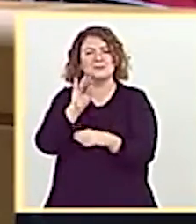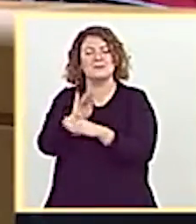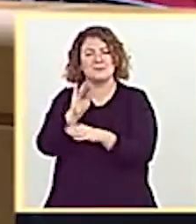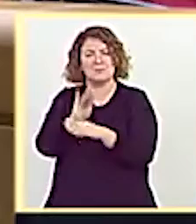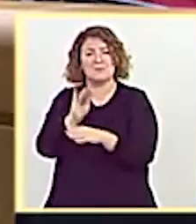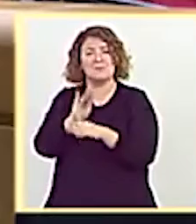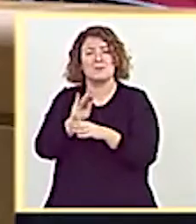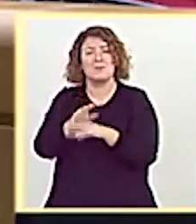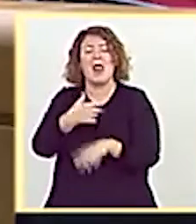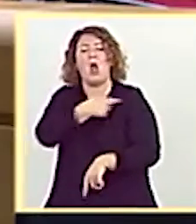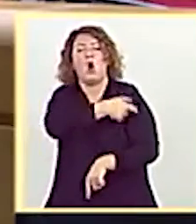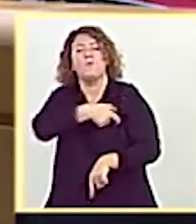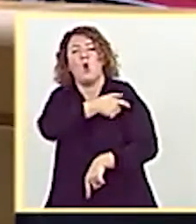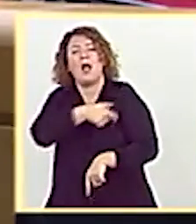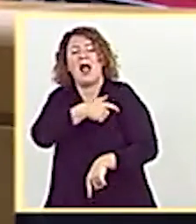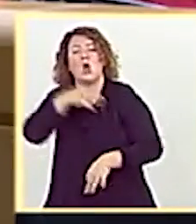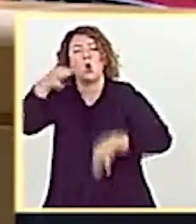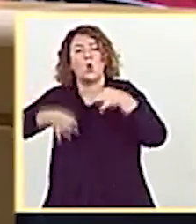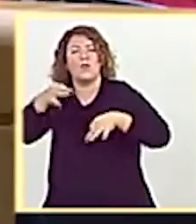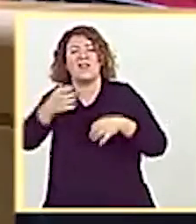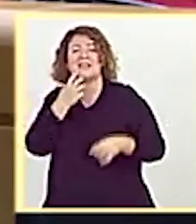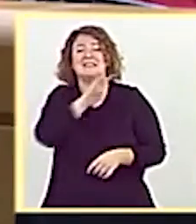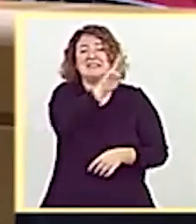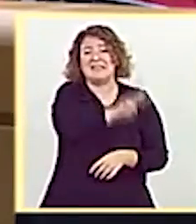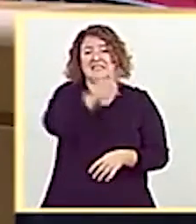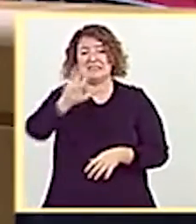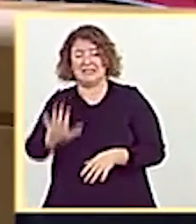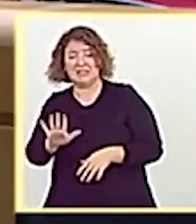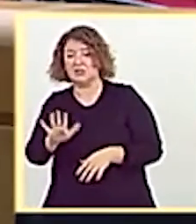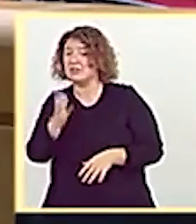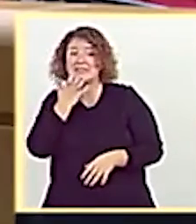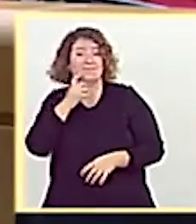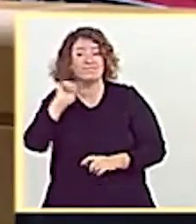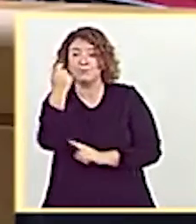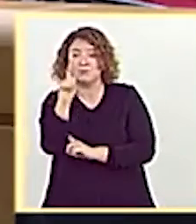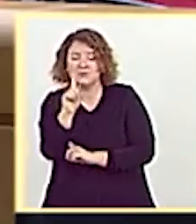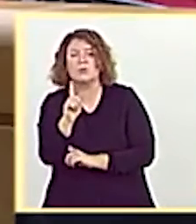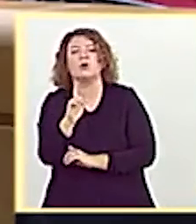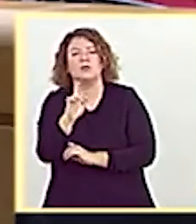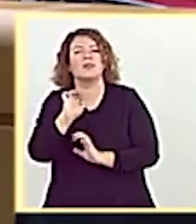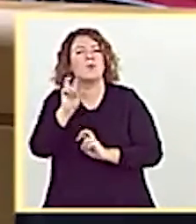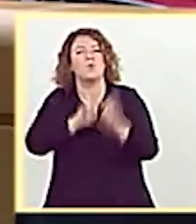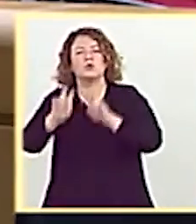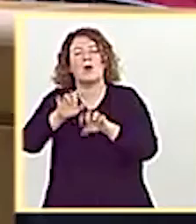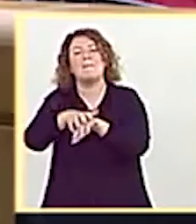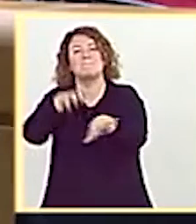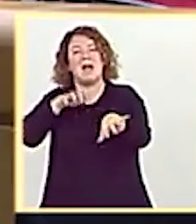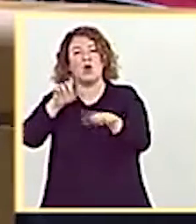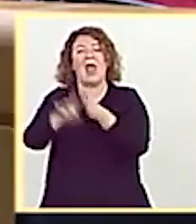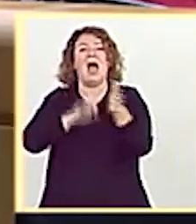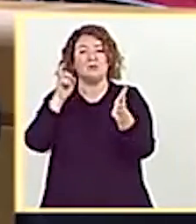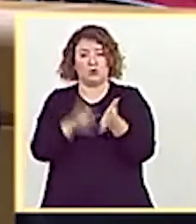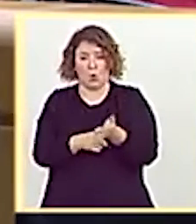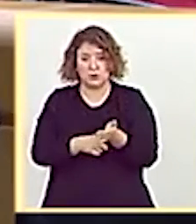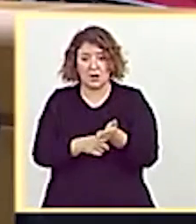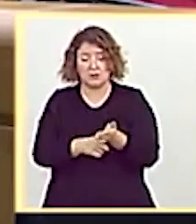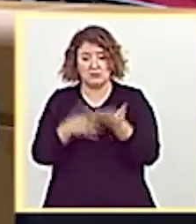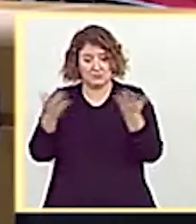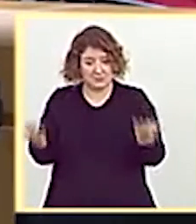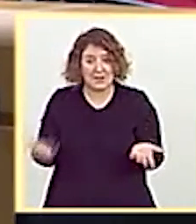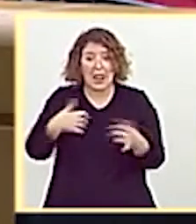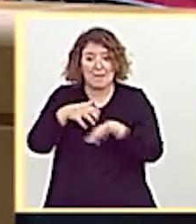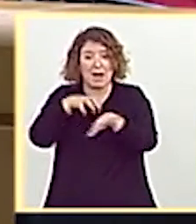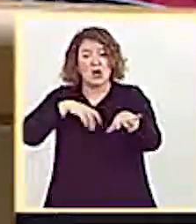judiciales los tres quintos y, solo si no se alcanza, se irá a una mayoría absoluta. Por cierto, mayoría que es la que